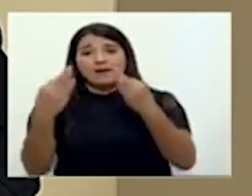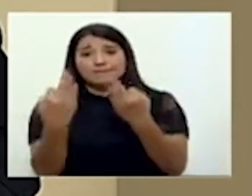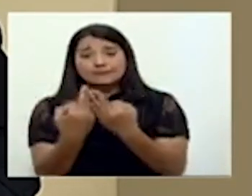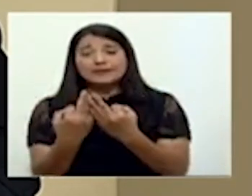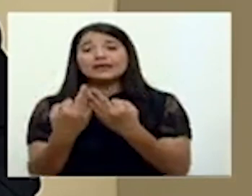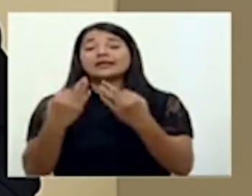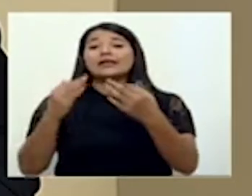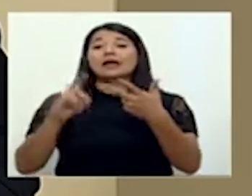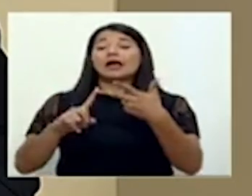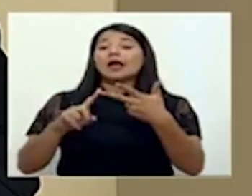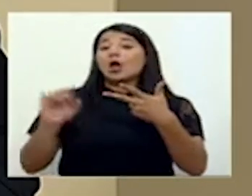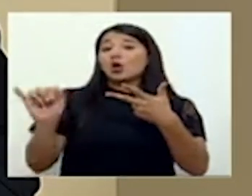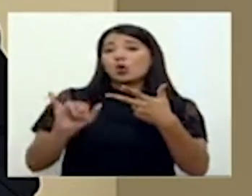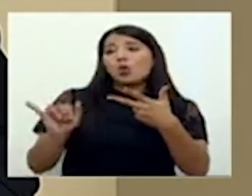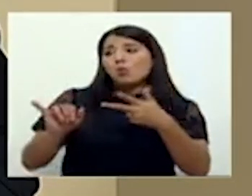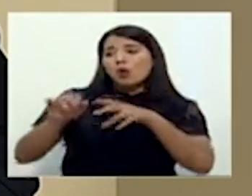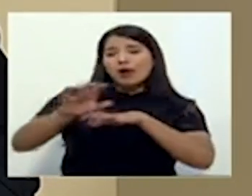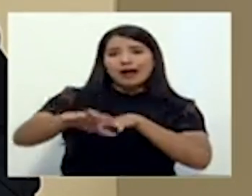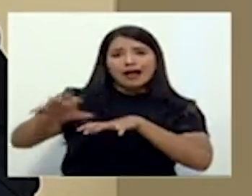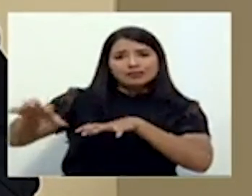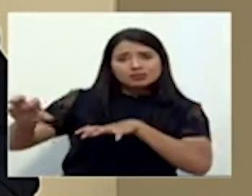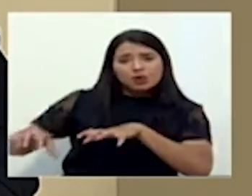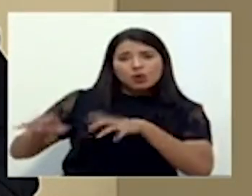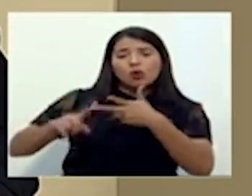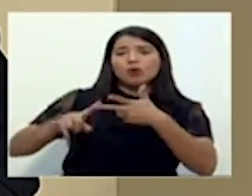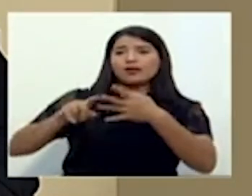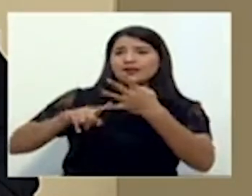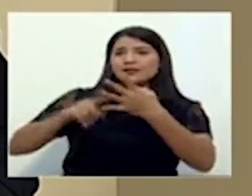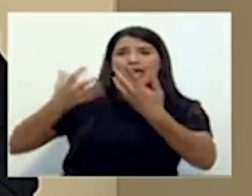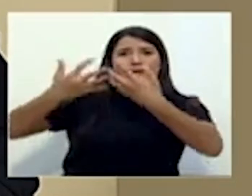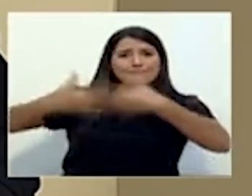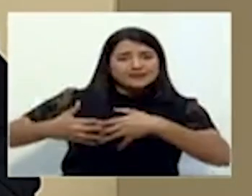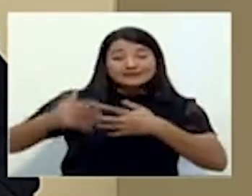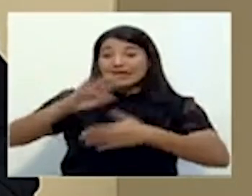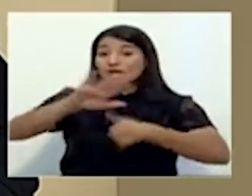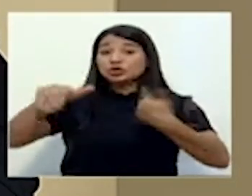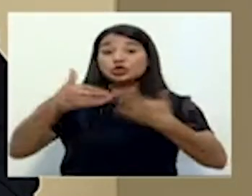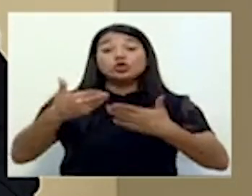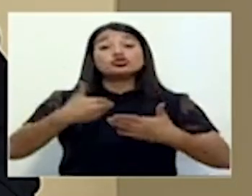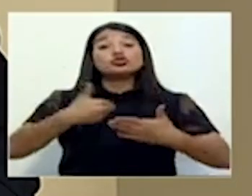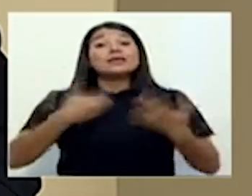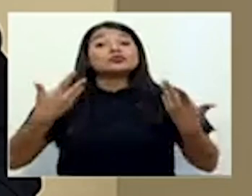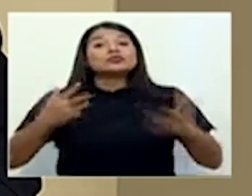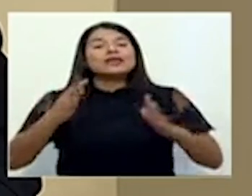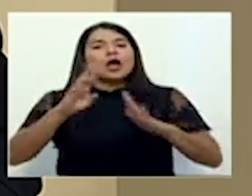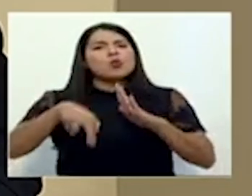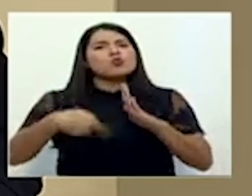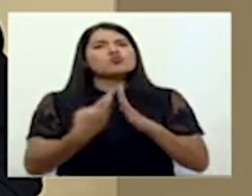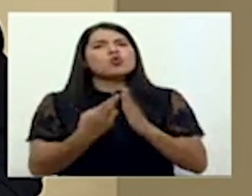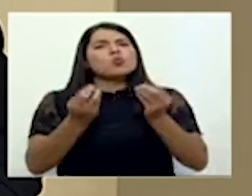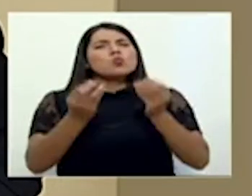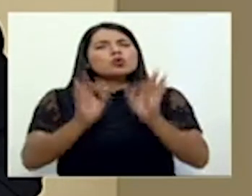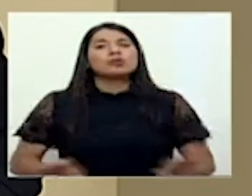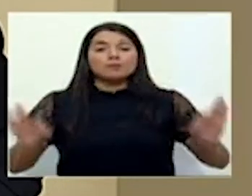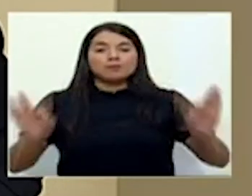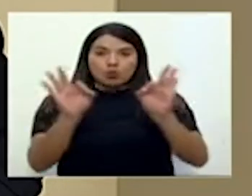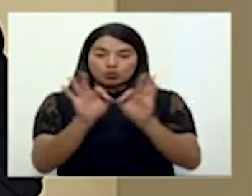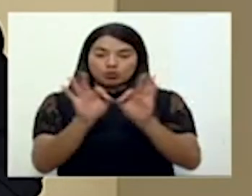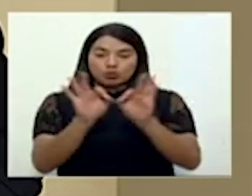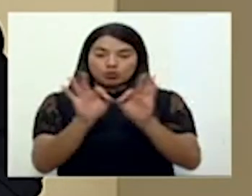comunitario, como a nivel cantonal, a nivel de las empresas. Todos y todas tenemos un rol fundamental aquí en este